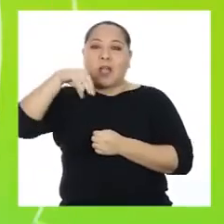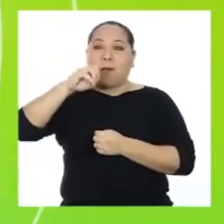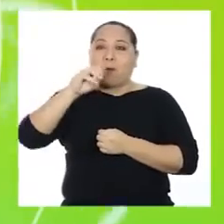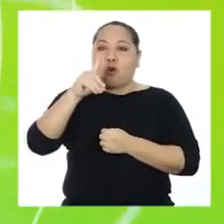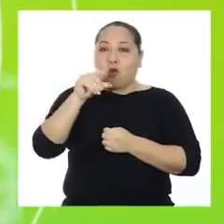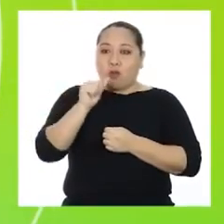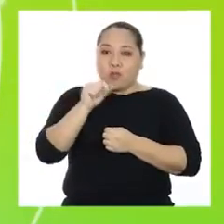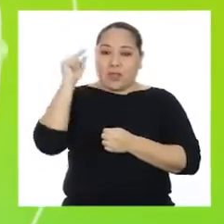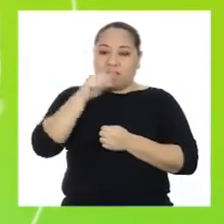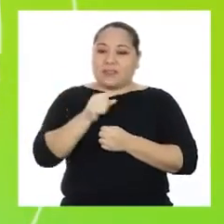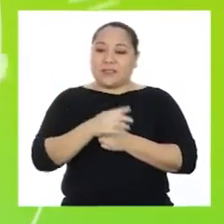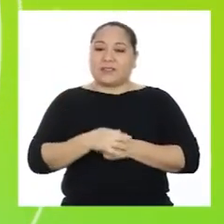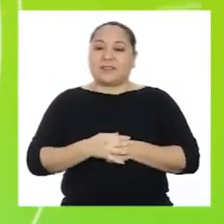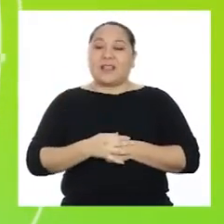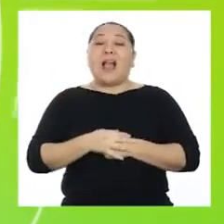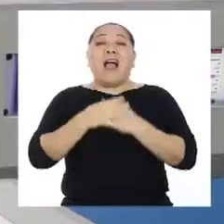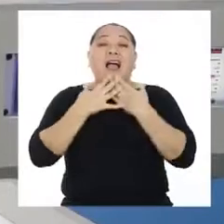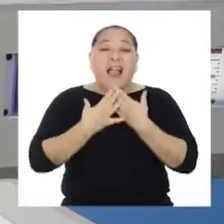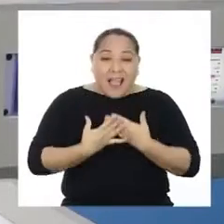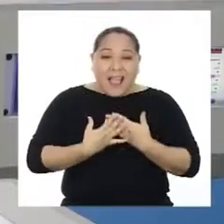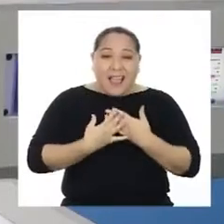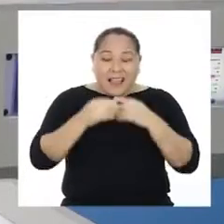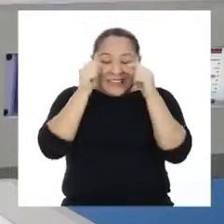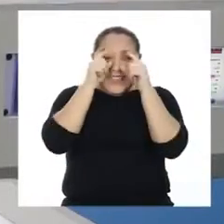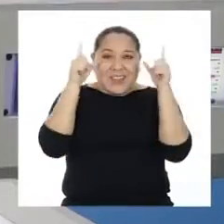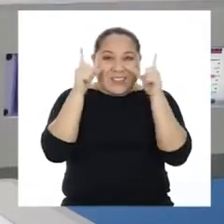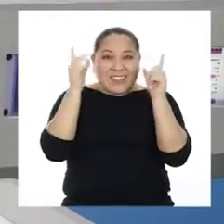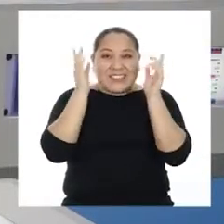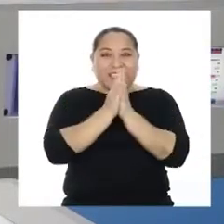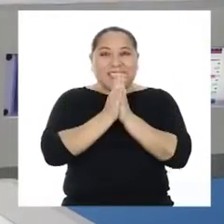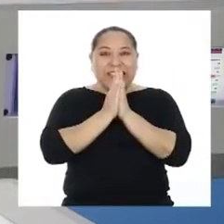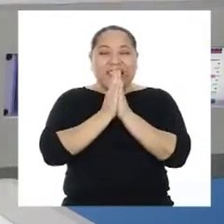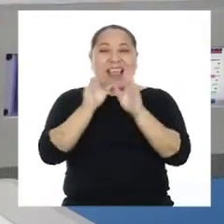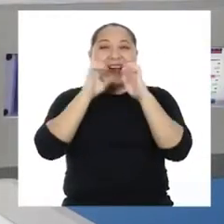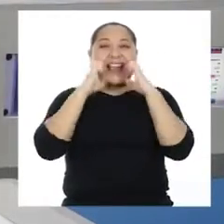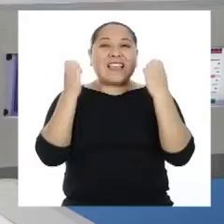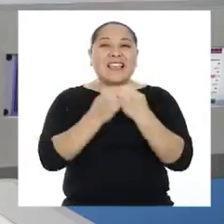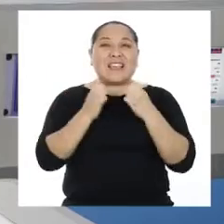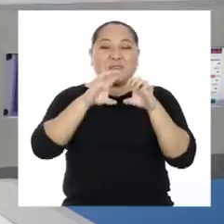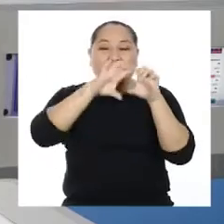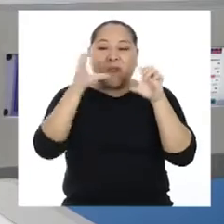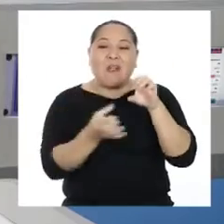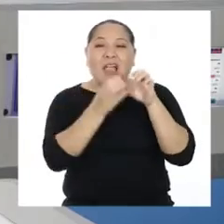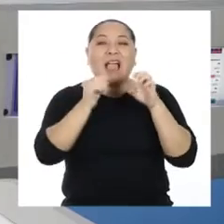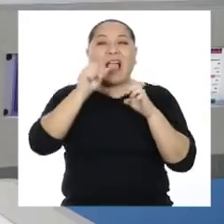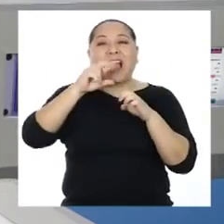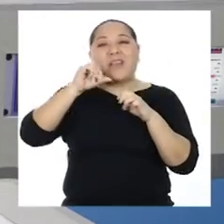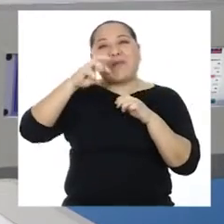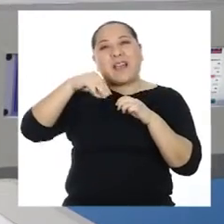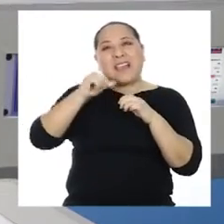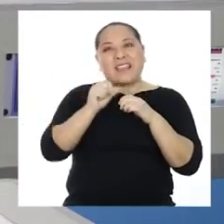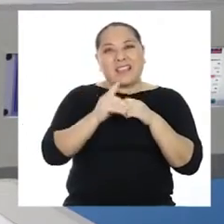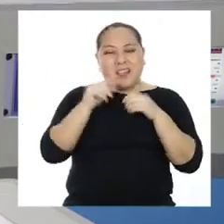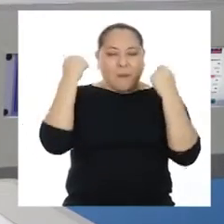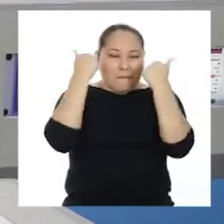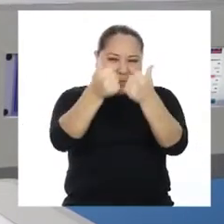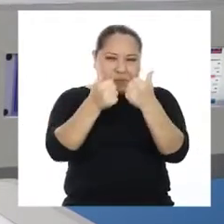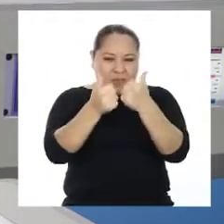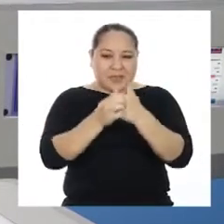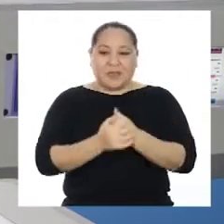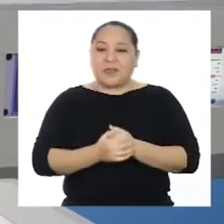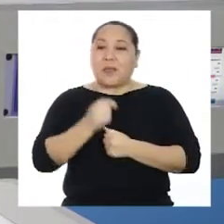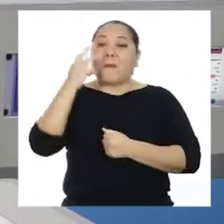caso, la moda es la aplicación B. ¡Estoy impresionada, equipo armadillo! ¡Muy bien!